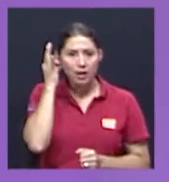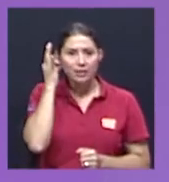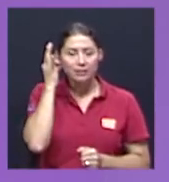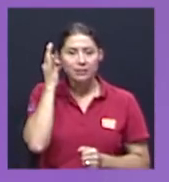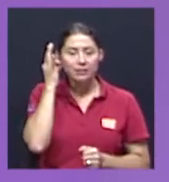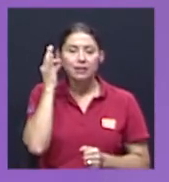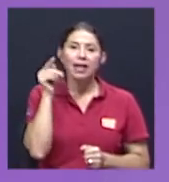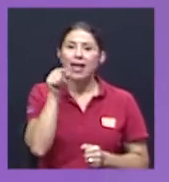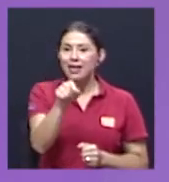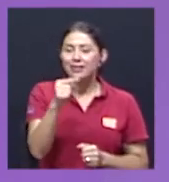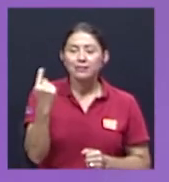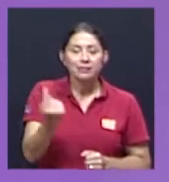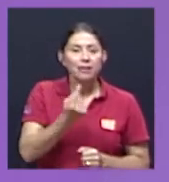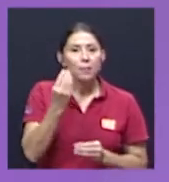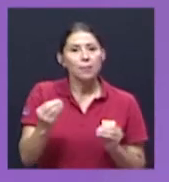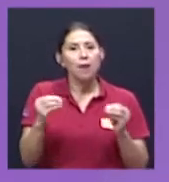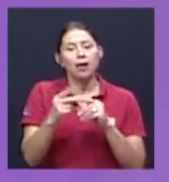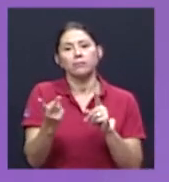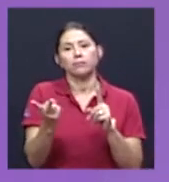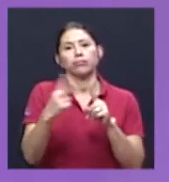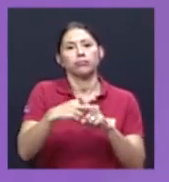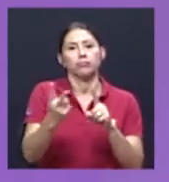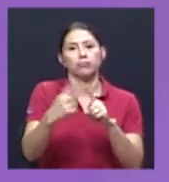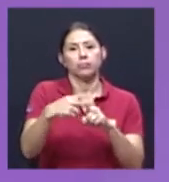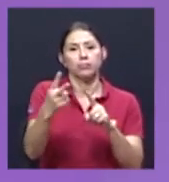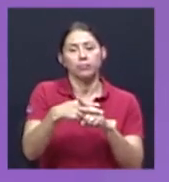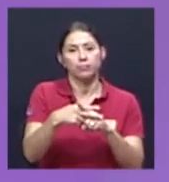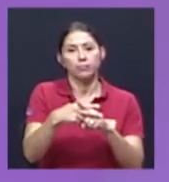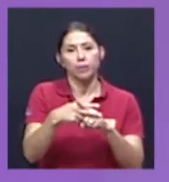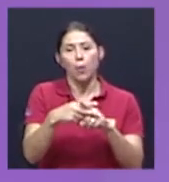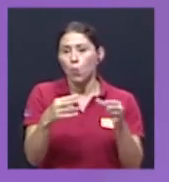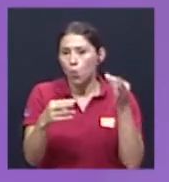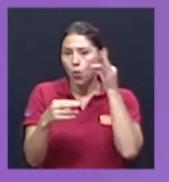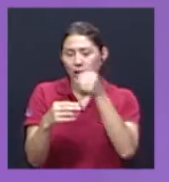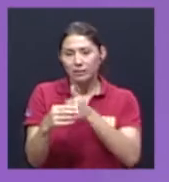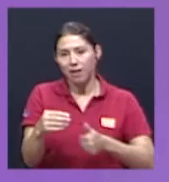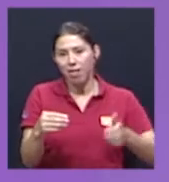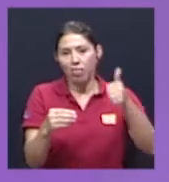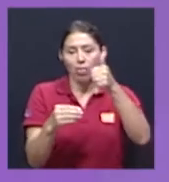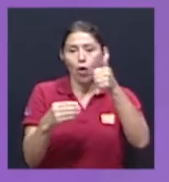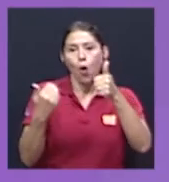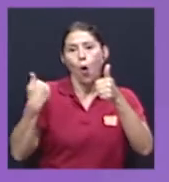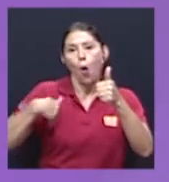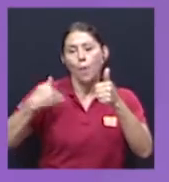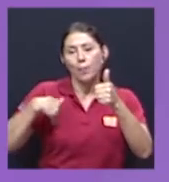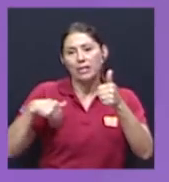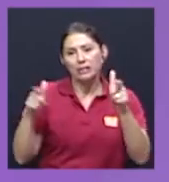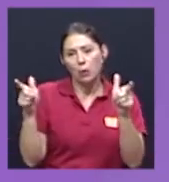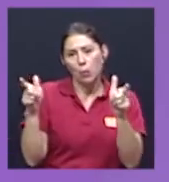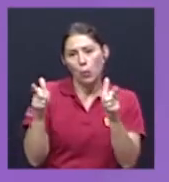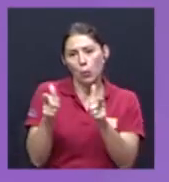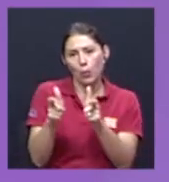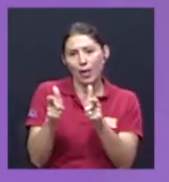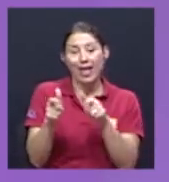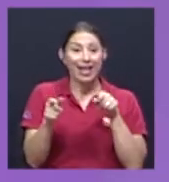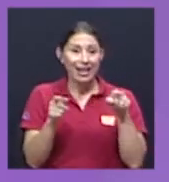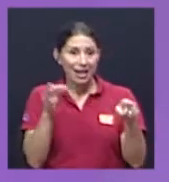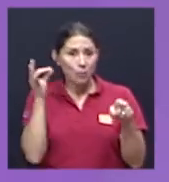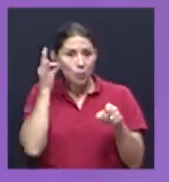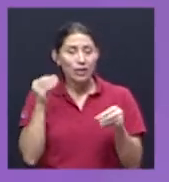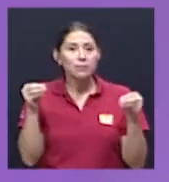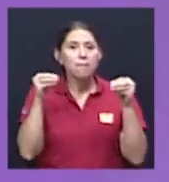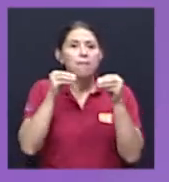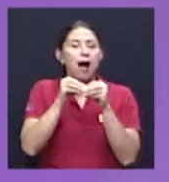cuantitativamente y bastante a los hombres. De alguna manera son ellas las que se involucran más, ¿verdad? En las actividades de las